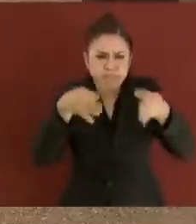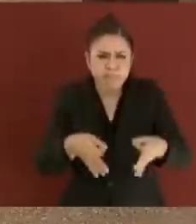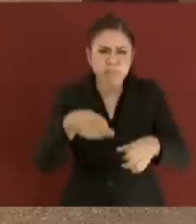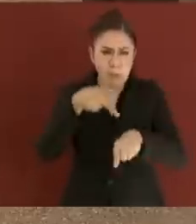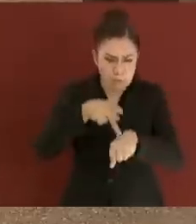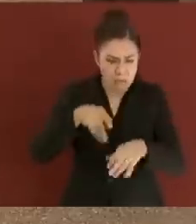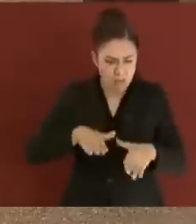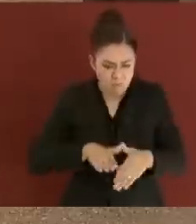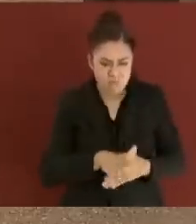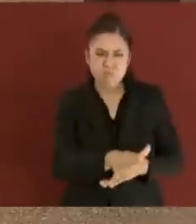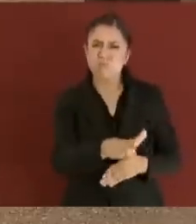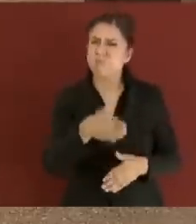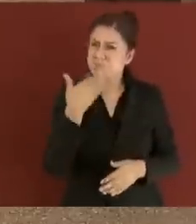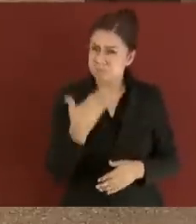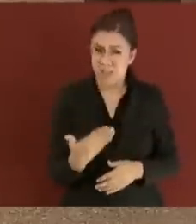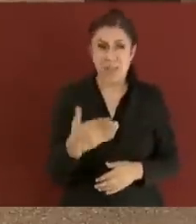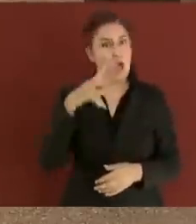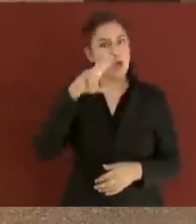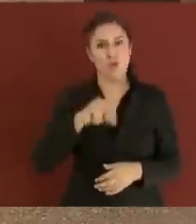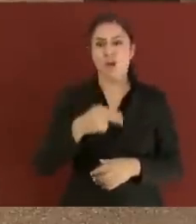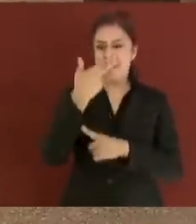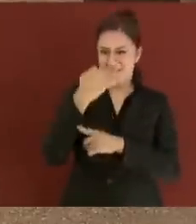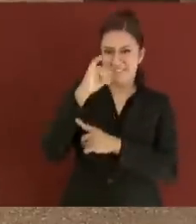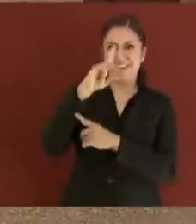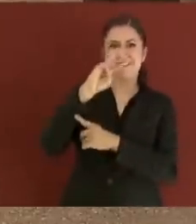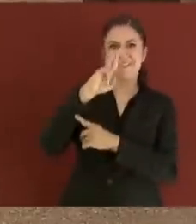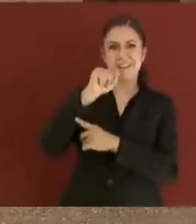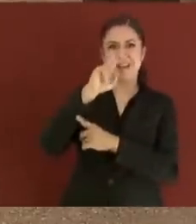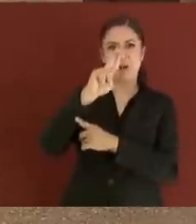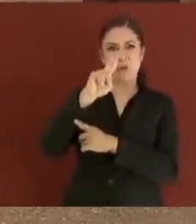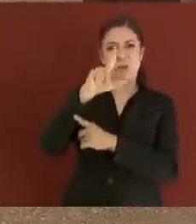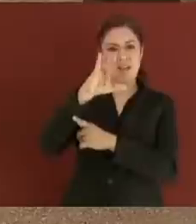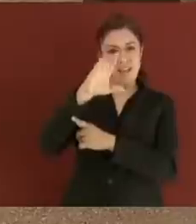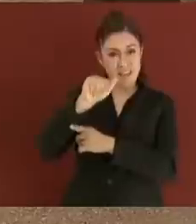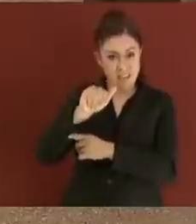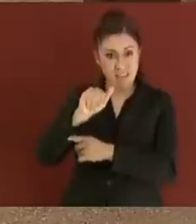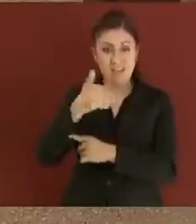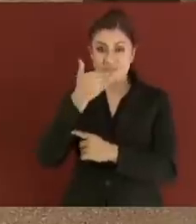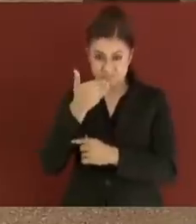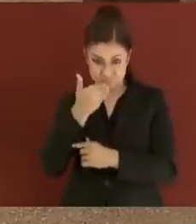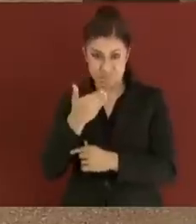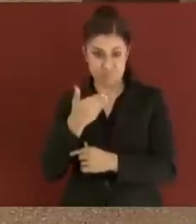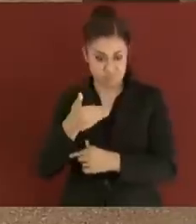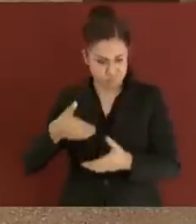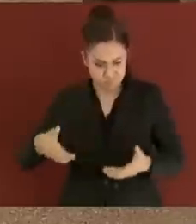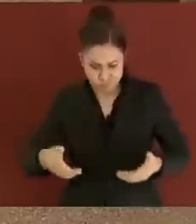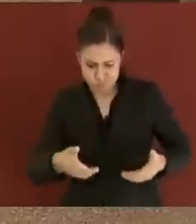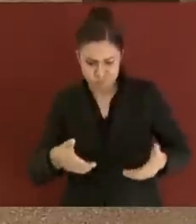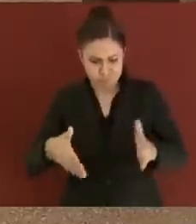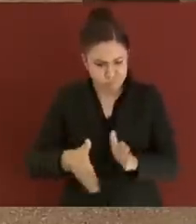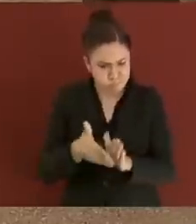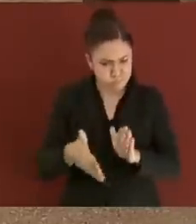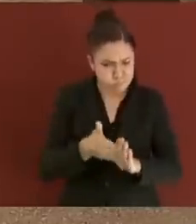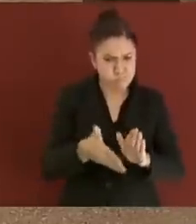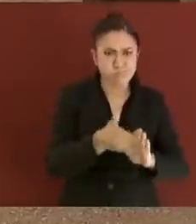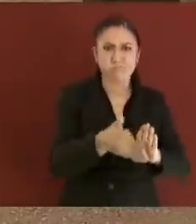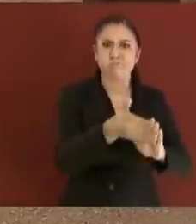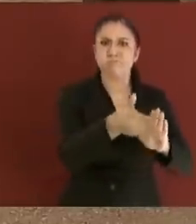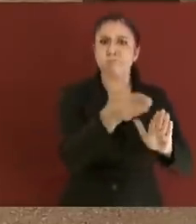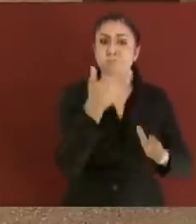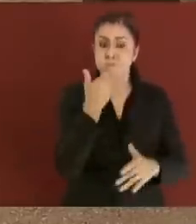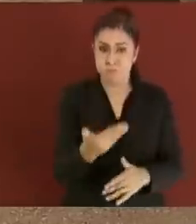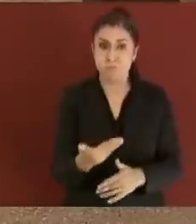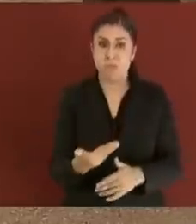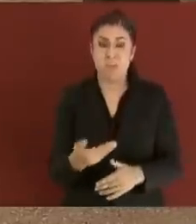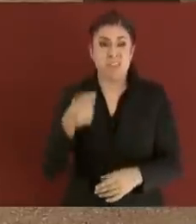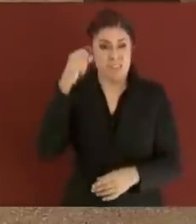base hidráulica que va a ser impregnada de aquí a final de año y, consecuentemente, estaremos beneficiando con los muros